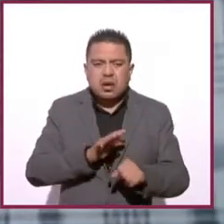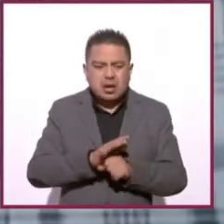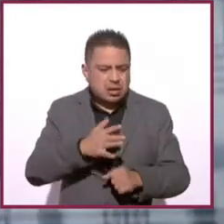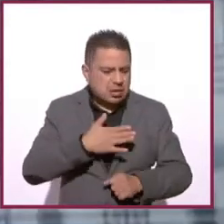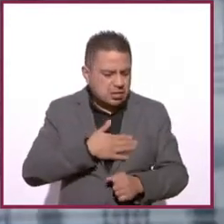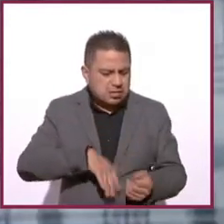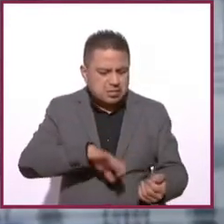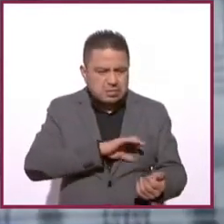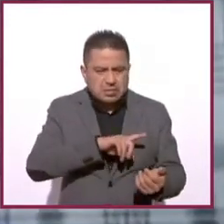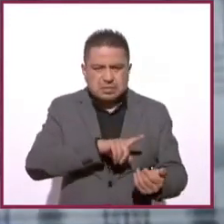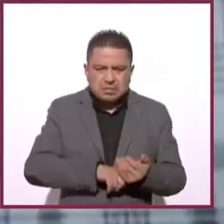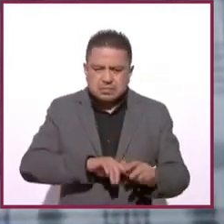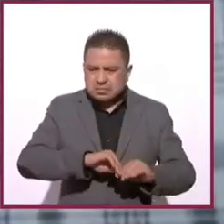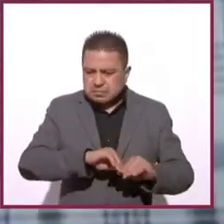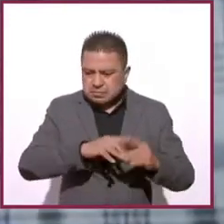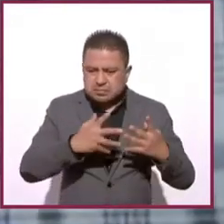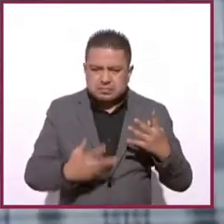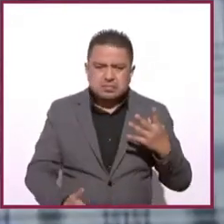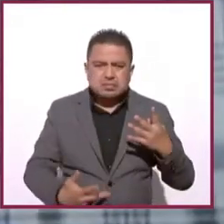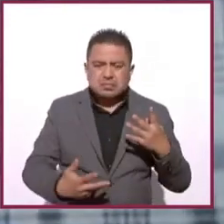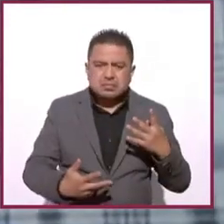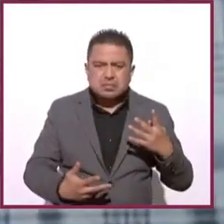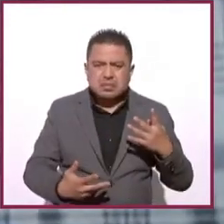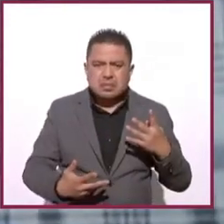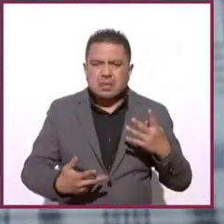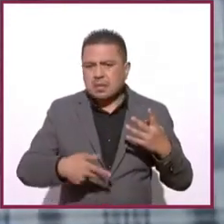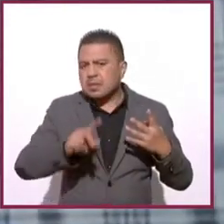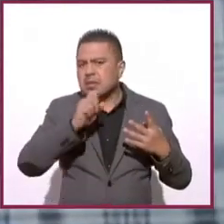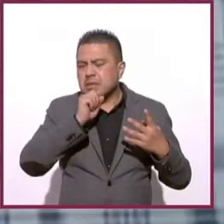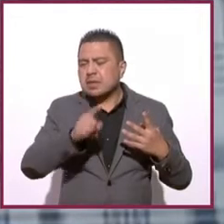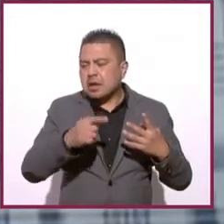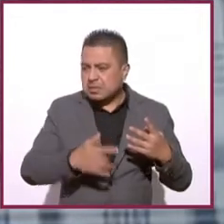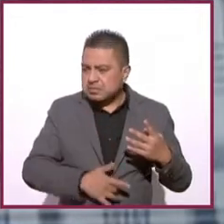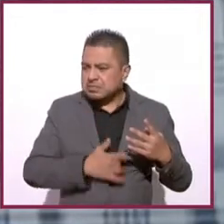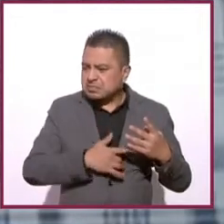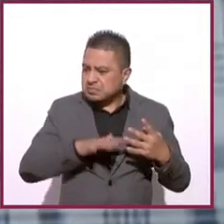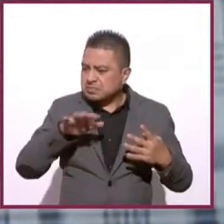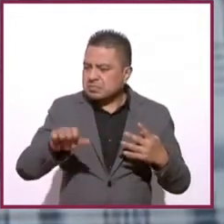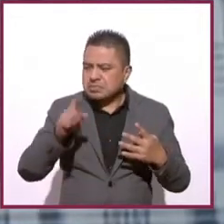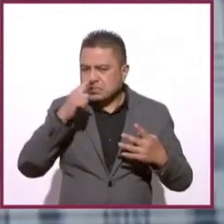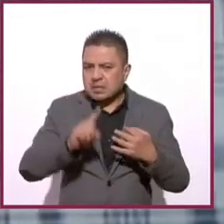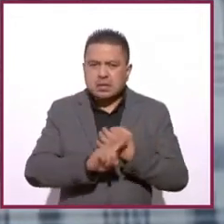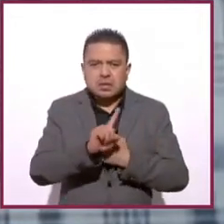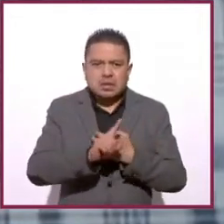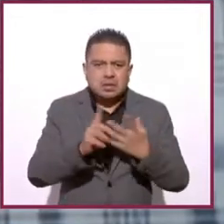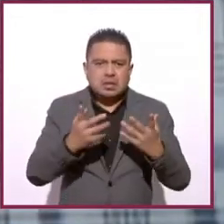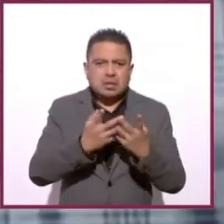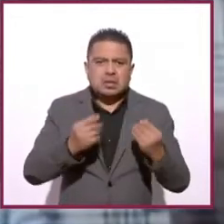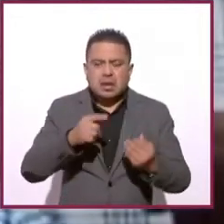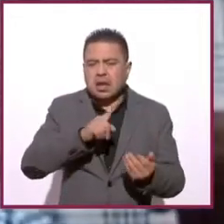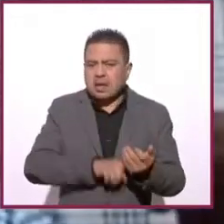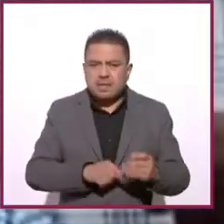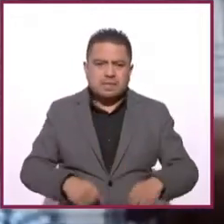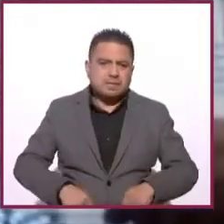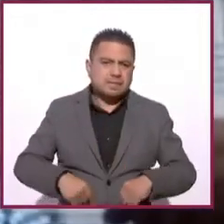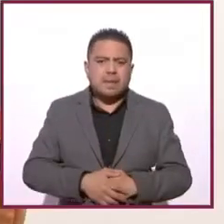tus propios méritos, pero también tus propias creencias, para resolver las vueltas de la vida.